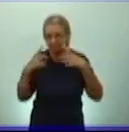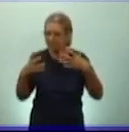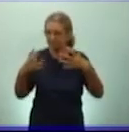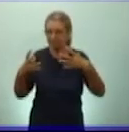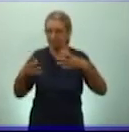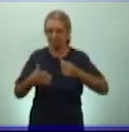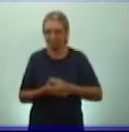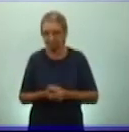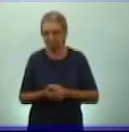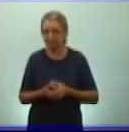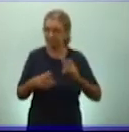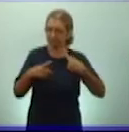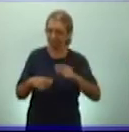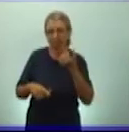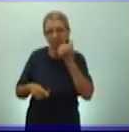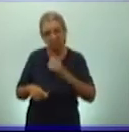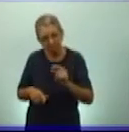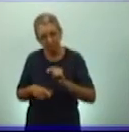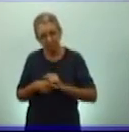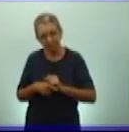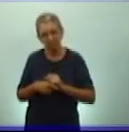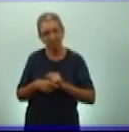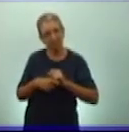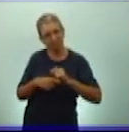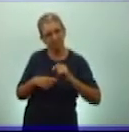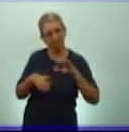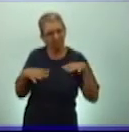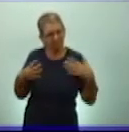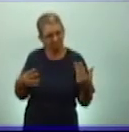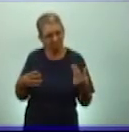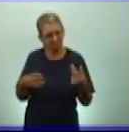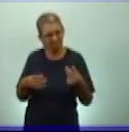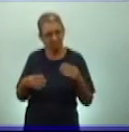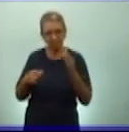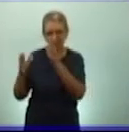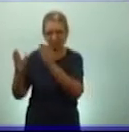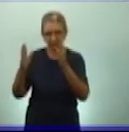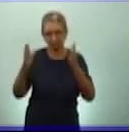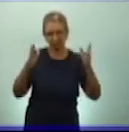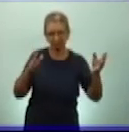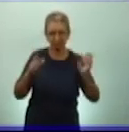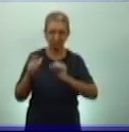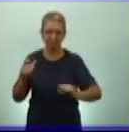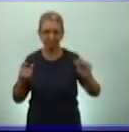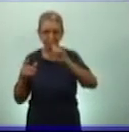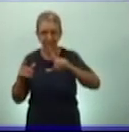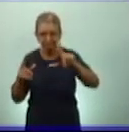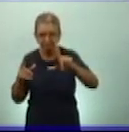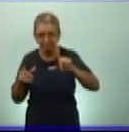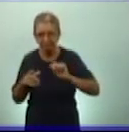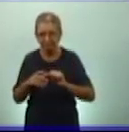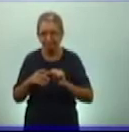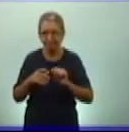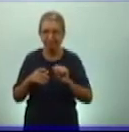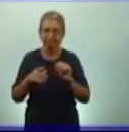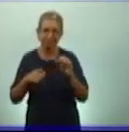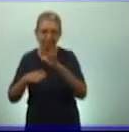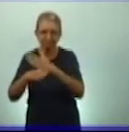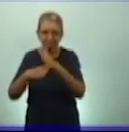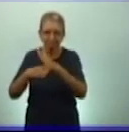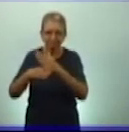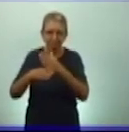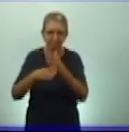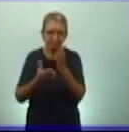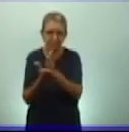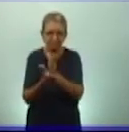fundamental. Pero también los Incas tenían una división social. También existía en Inca la diferencia entre